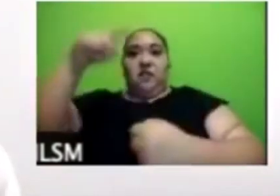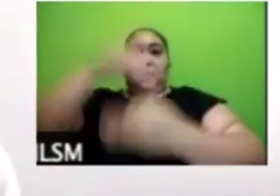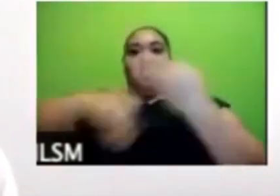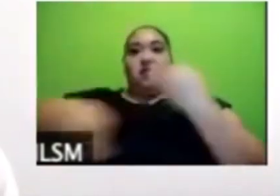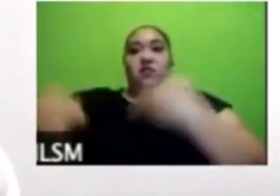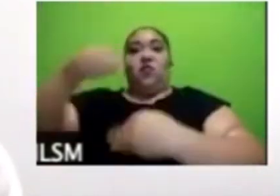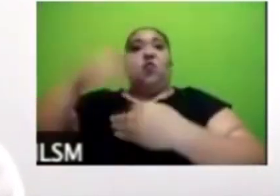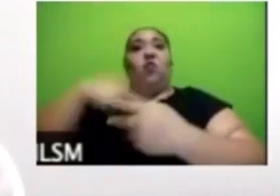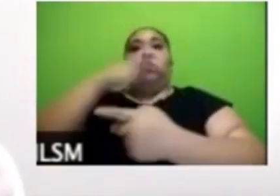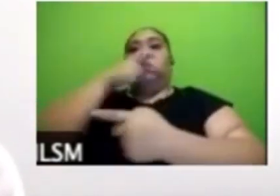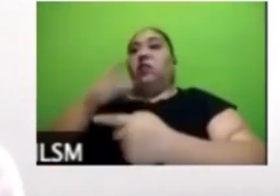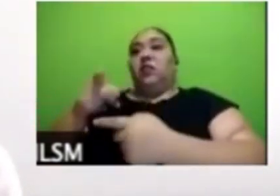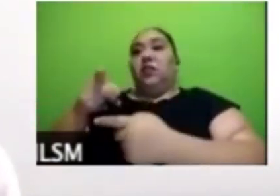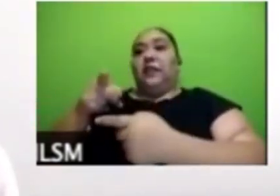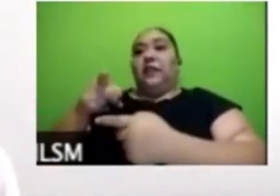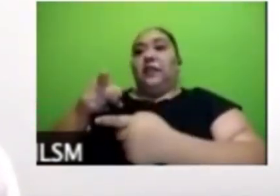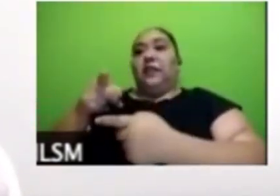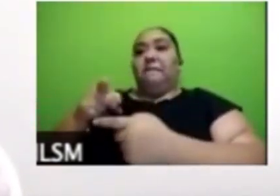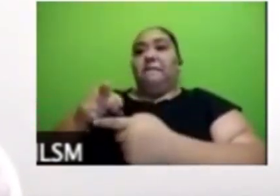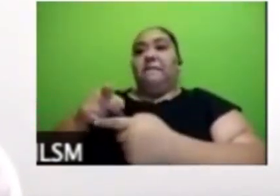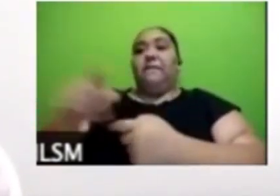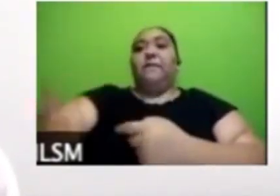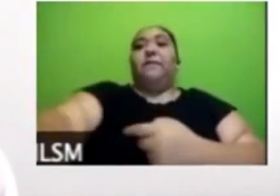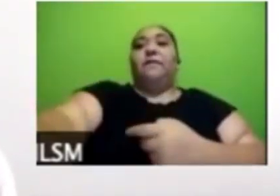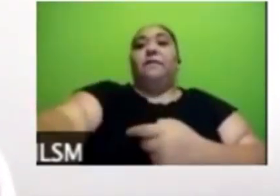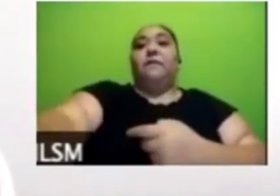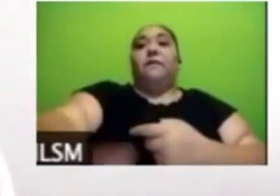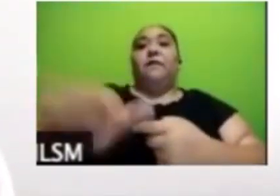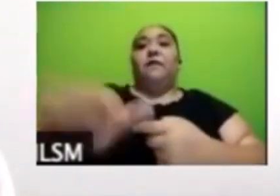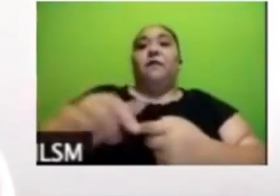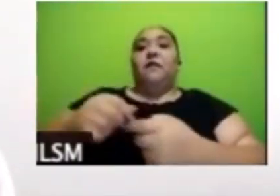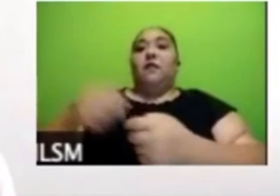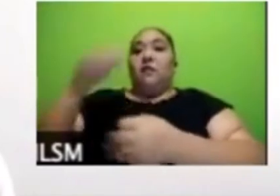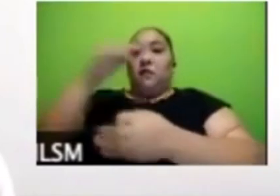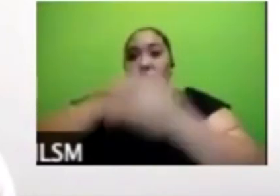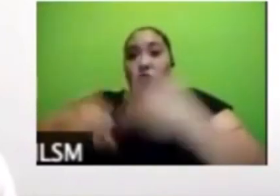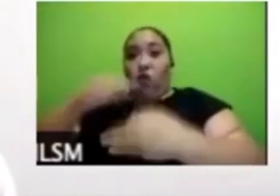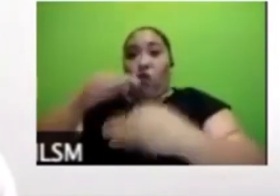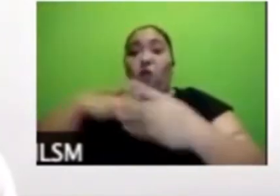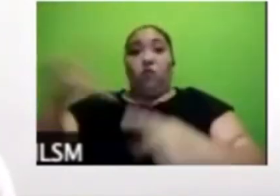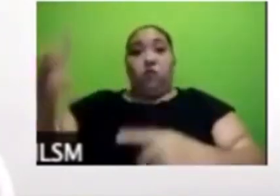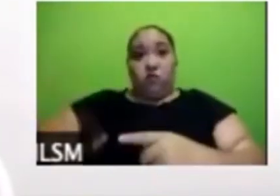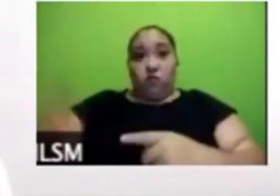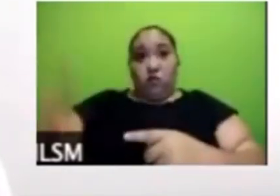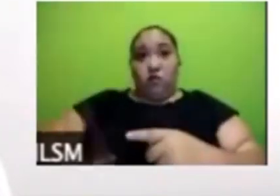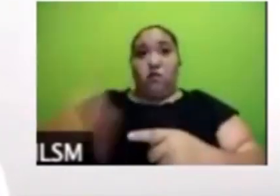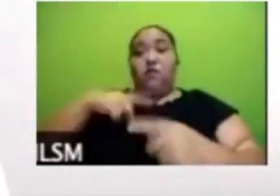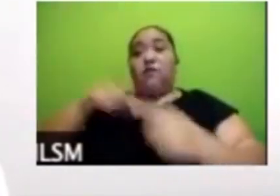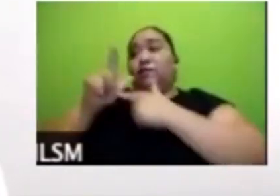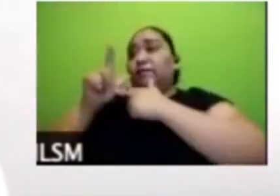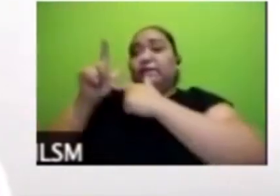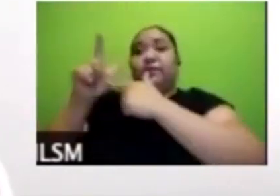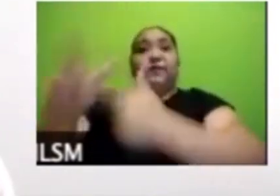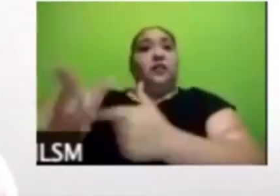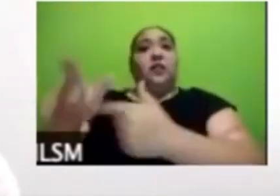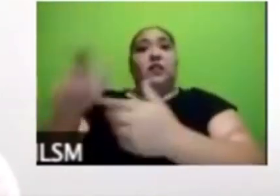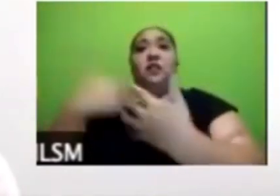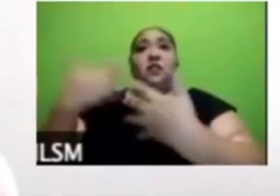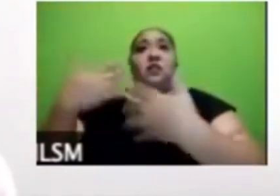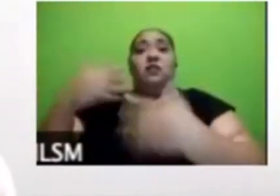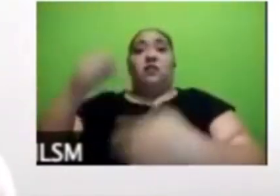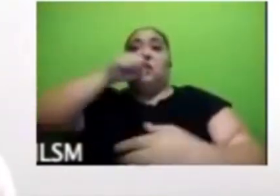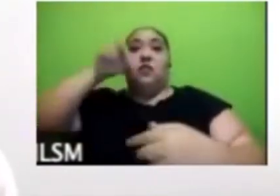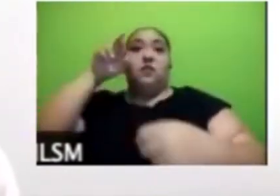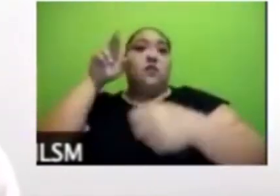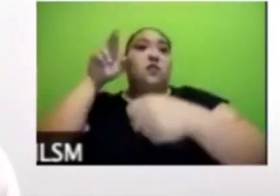de las cifras hay un funcionamiento a la credibilidad de las cifras del gobierno y el subsecretario ha perdido como 20 puntos en